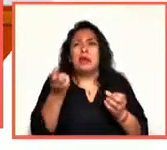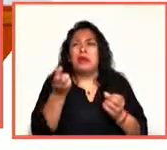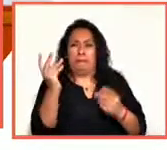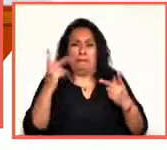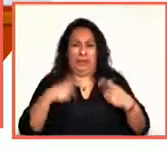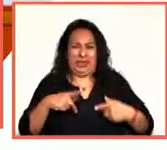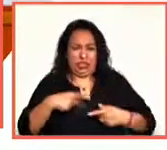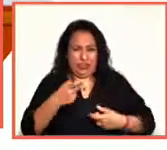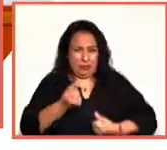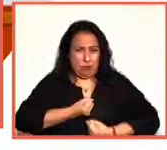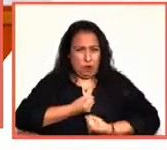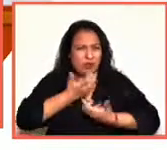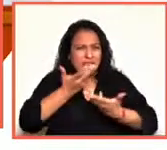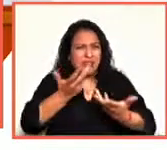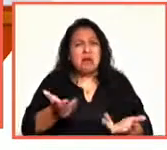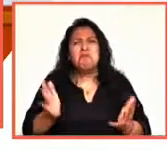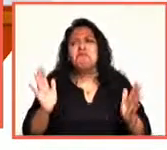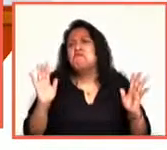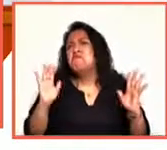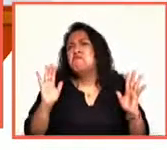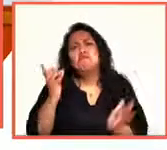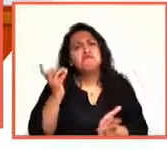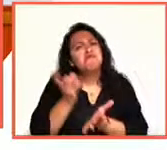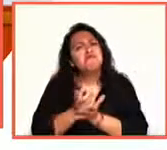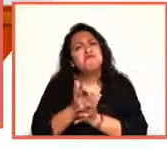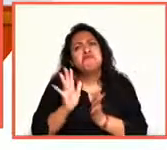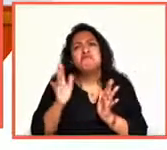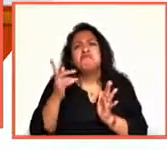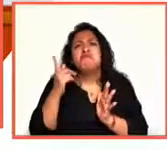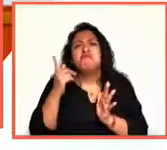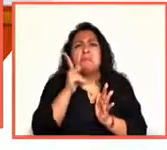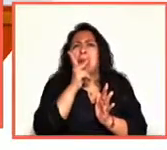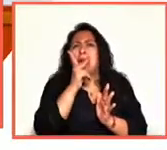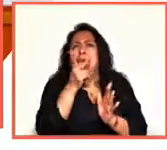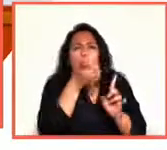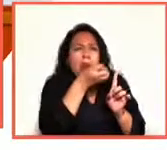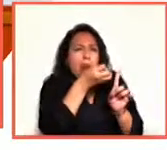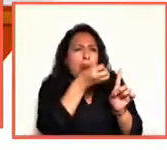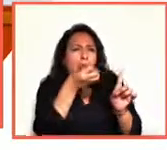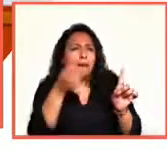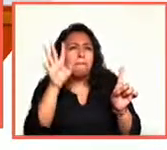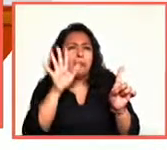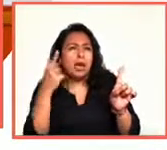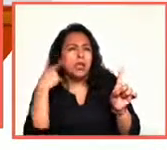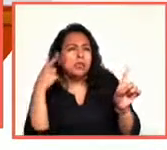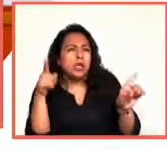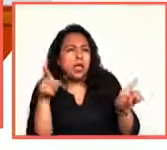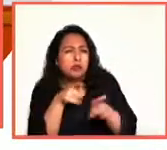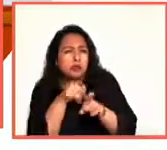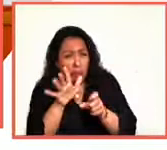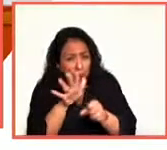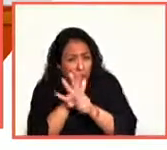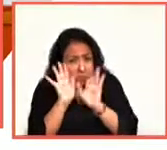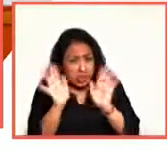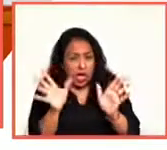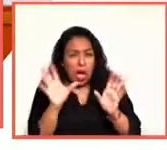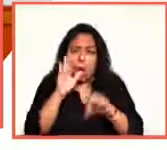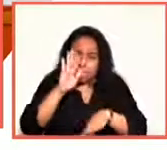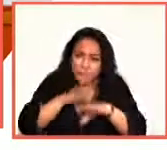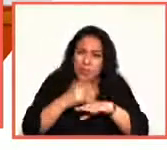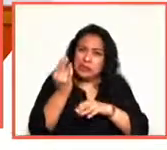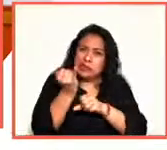les basta con esa música verbal. ¿Es suficiente eso? ¿Hay que investigar un poco más? ¿Hay que conocer más?